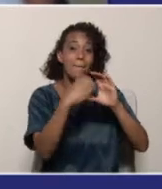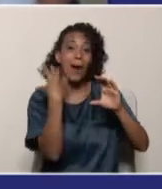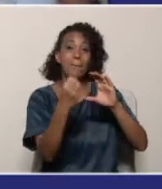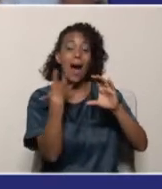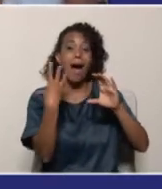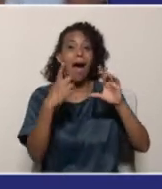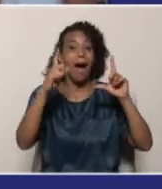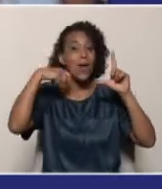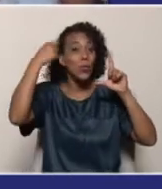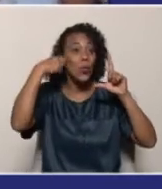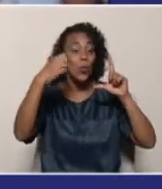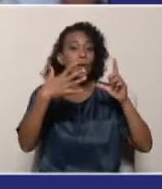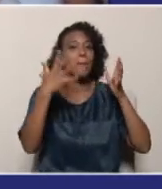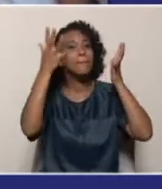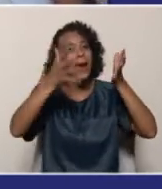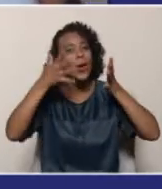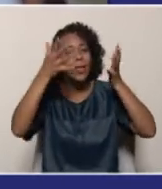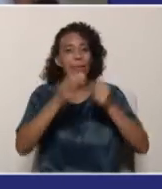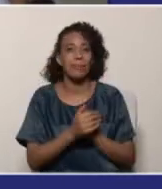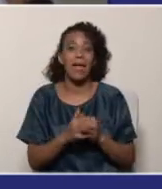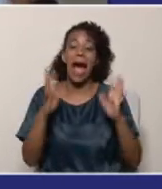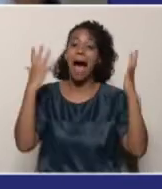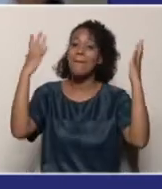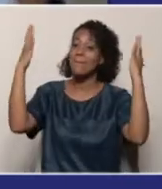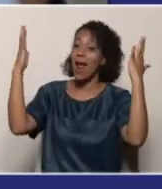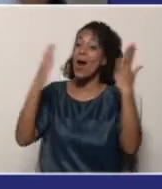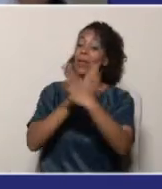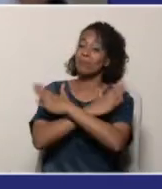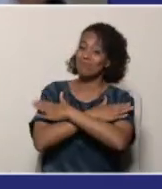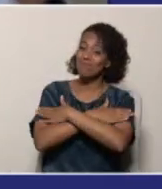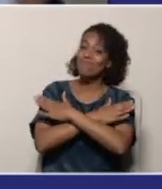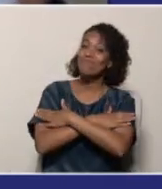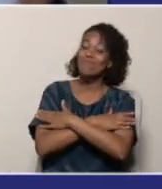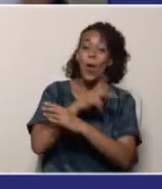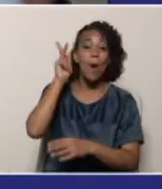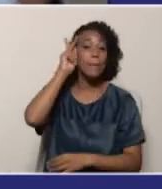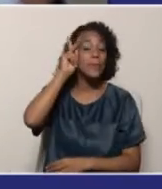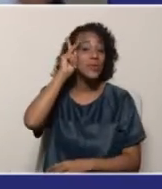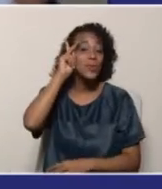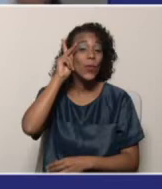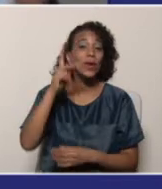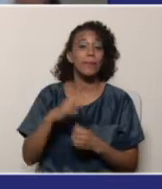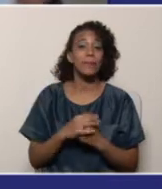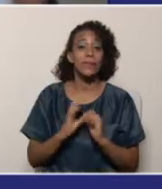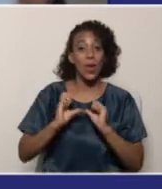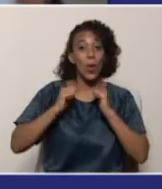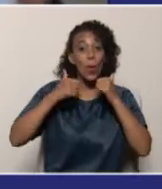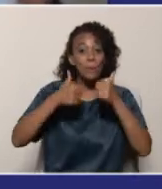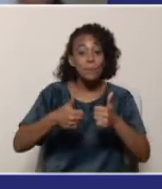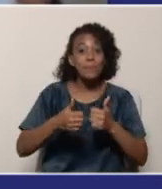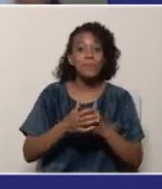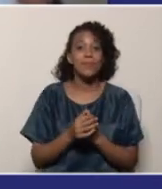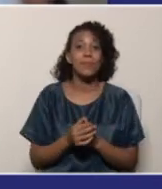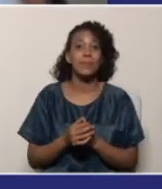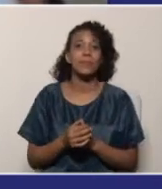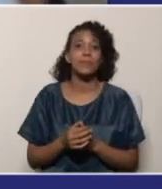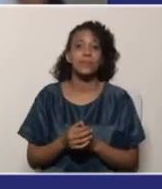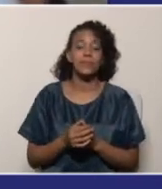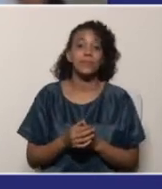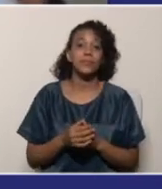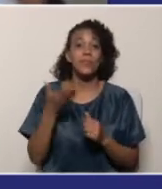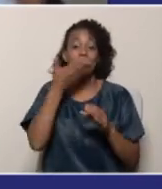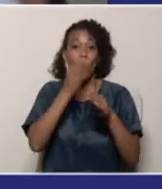corregirme y orientarme. Aplaudo la preparación de los profesores en el uso de herramientas Google, correo,